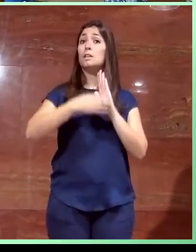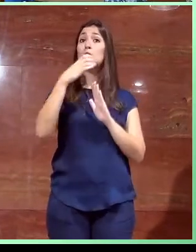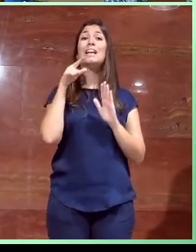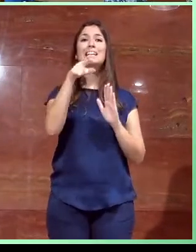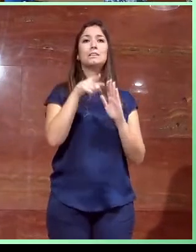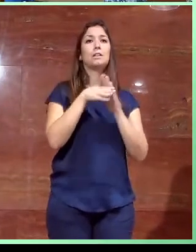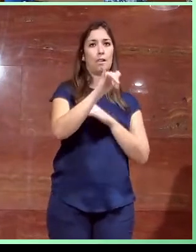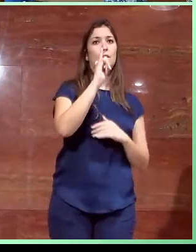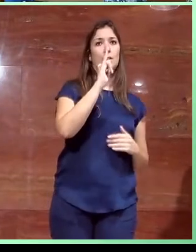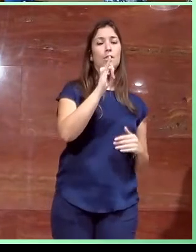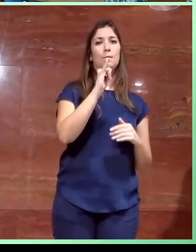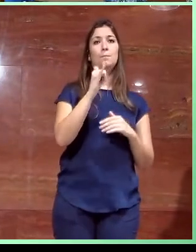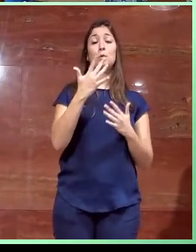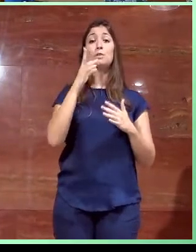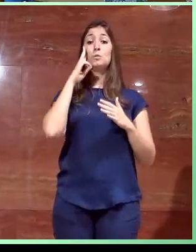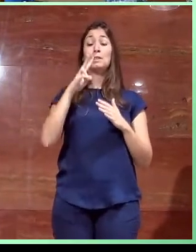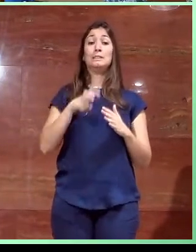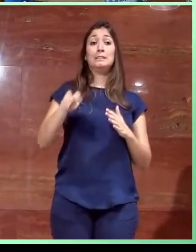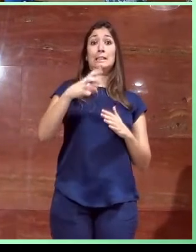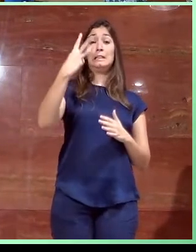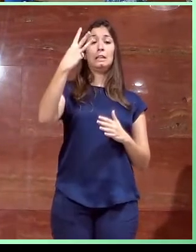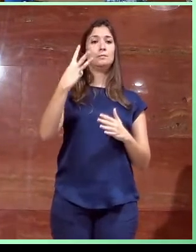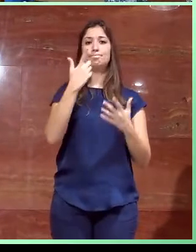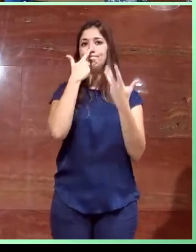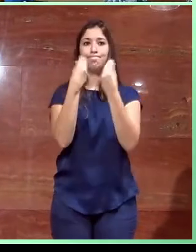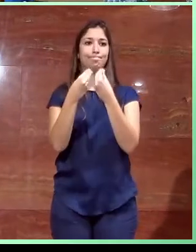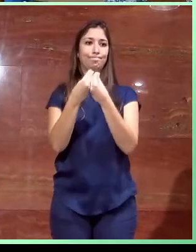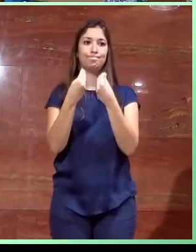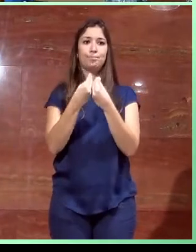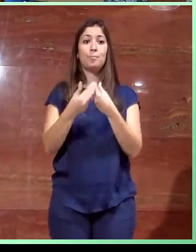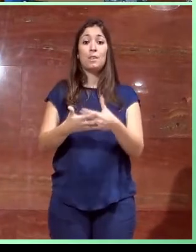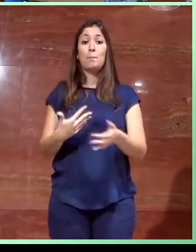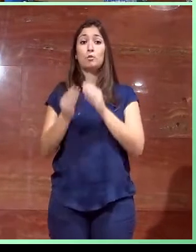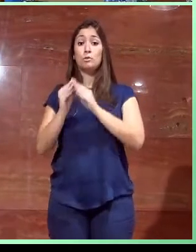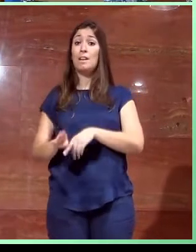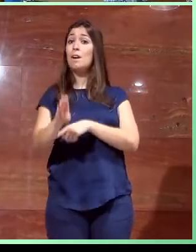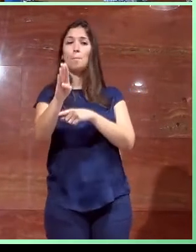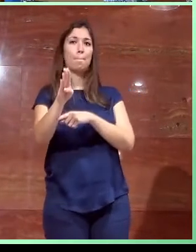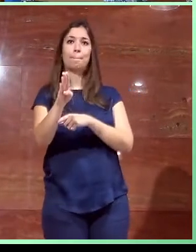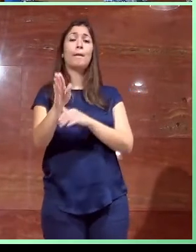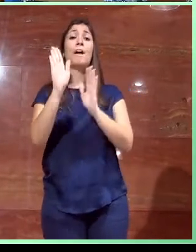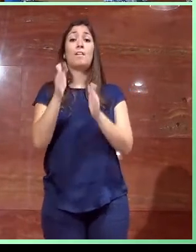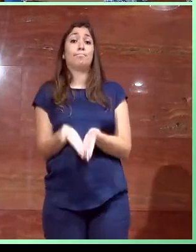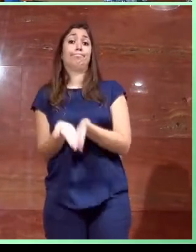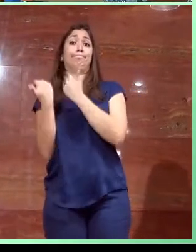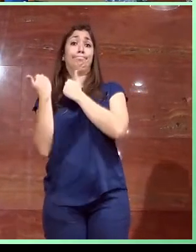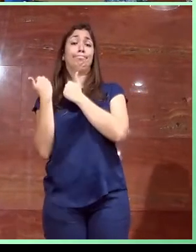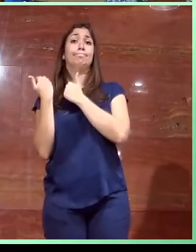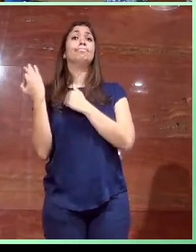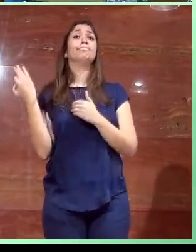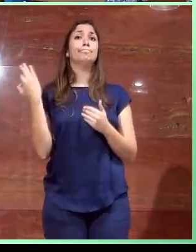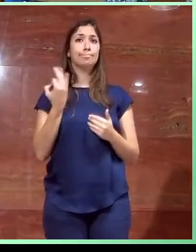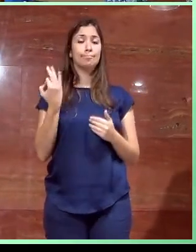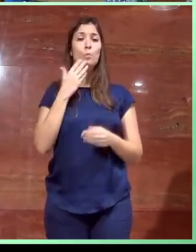este vestíbulo, ¿no? Para salvar este desnivel no teníamos el espacio suficiente para desarrollar una rampa y tuvimos que recurrir, por bueno, a